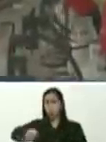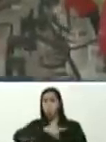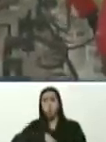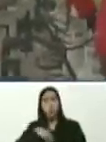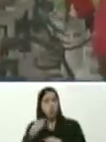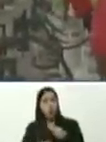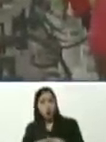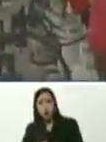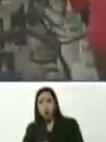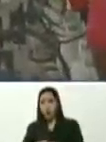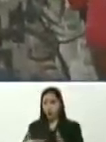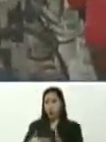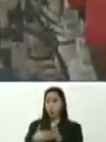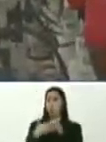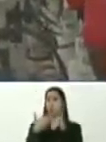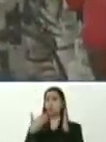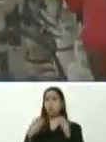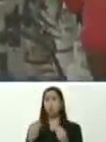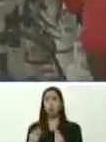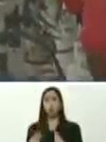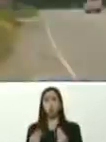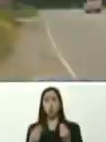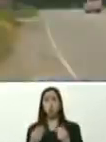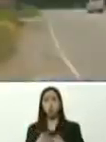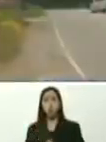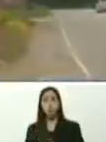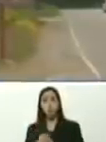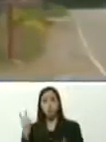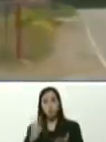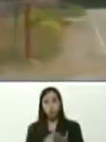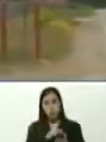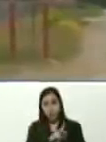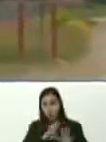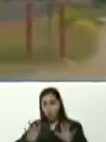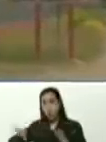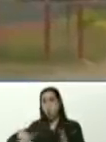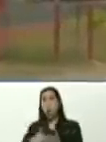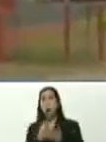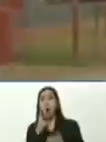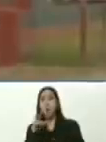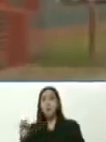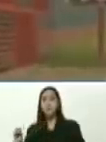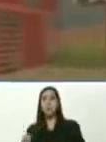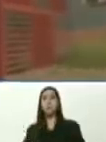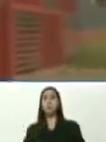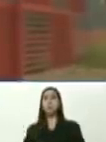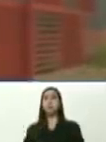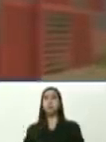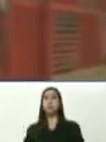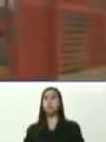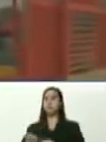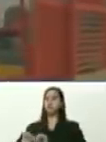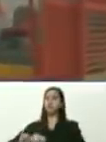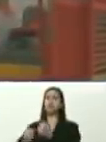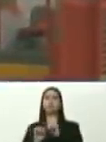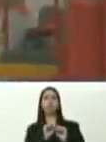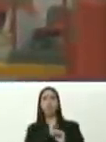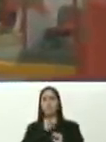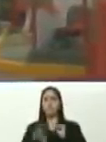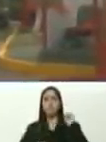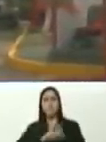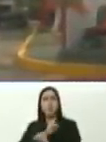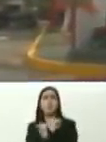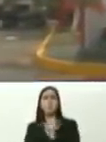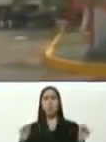retajila de ataques, 2019, 2020, dejaron destruido, con bombas, y